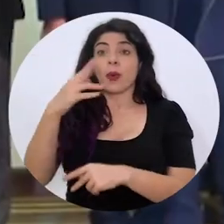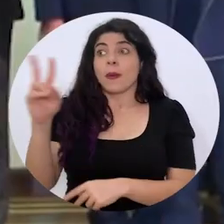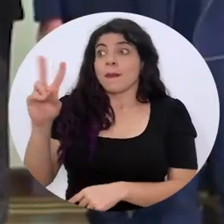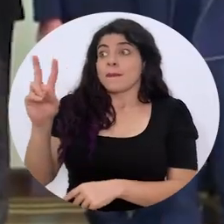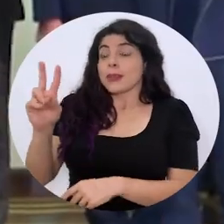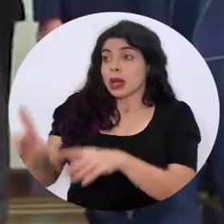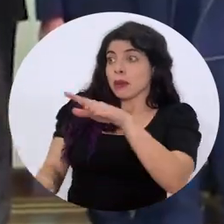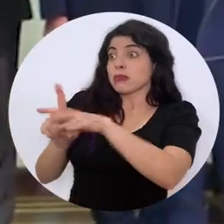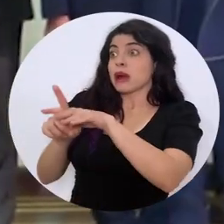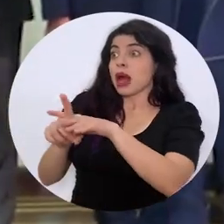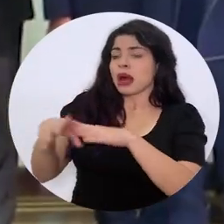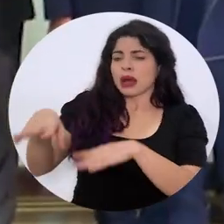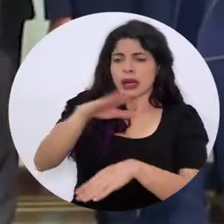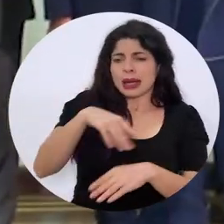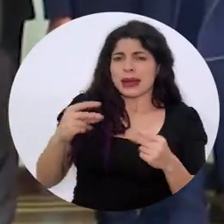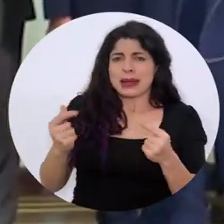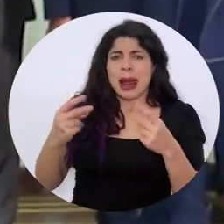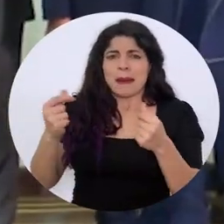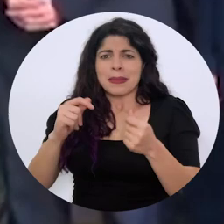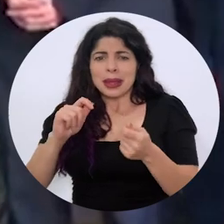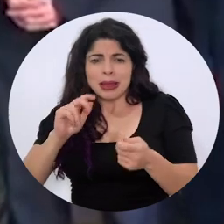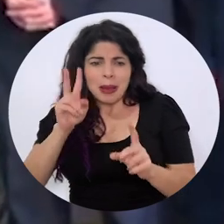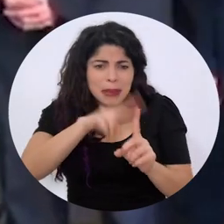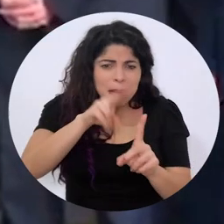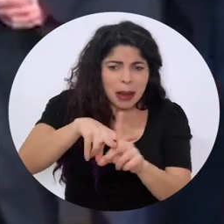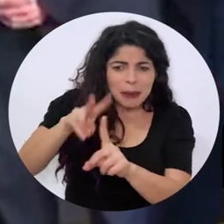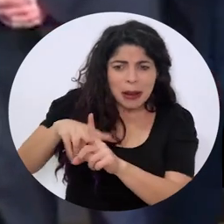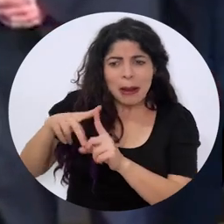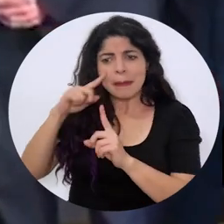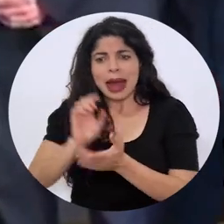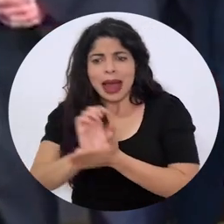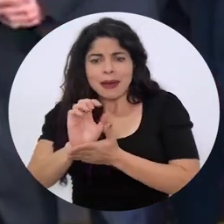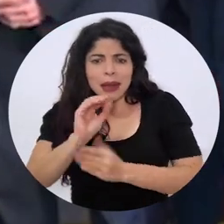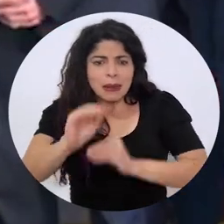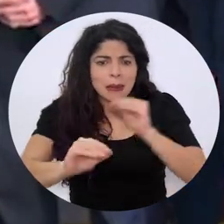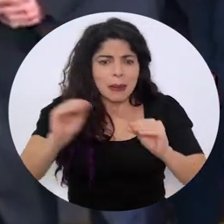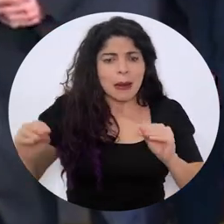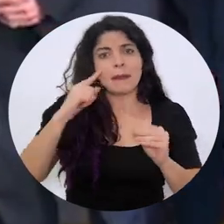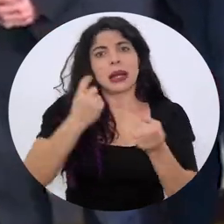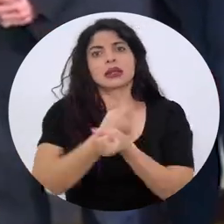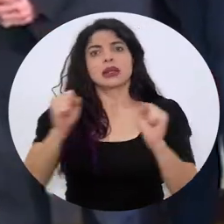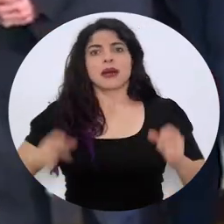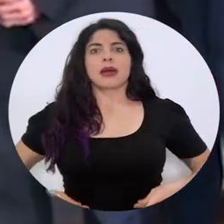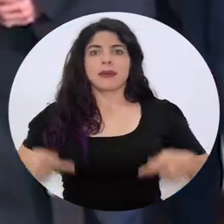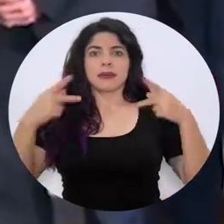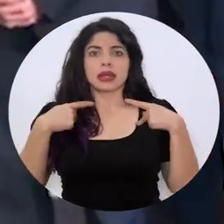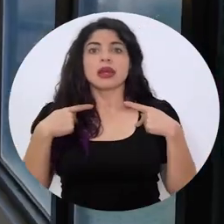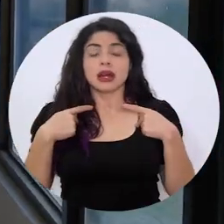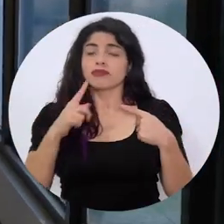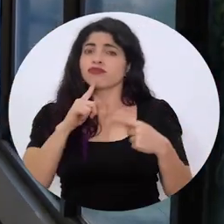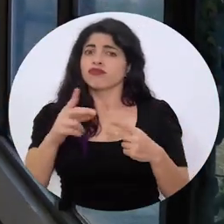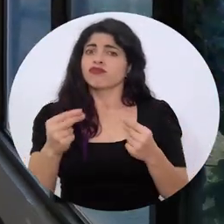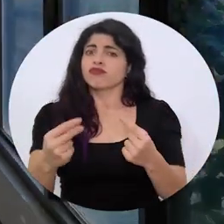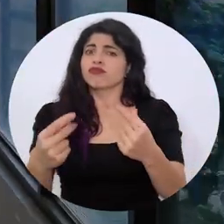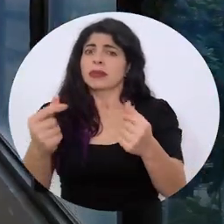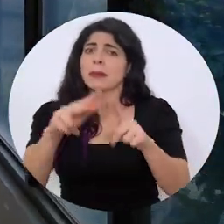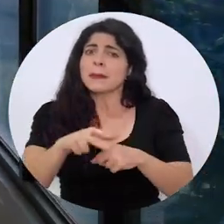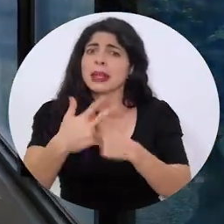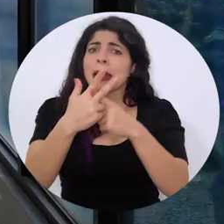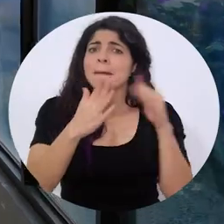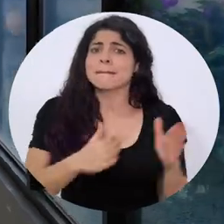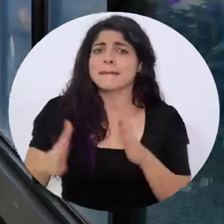Ante la llegada del virus se tomaron medidas inmediatas para evitar la propagación del contagio y salvar vidas. De manera